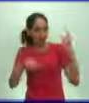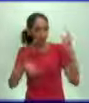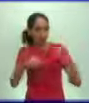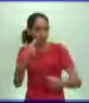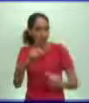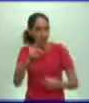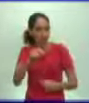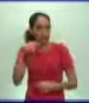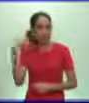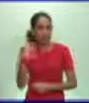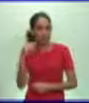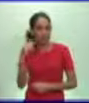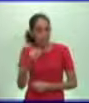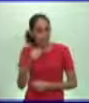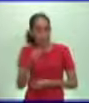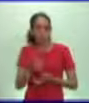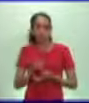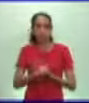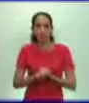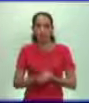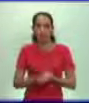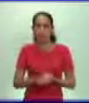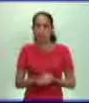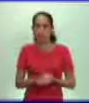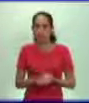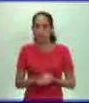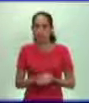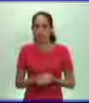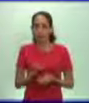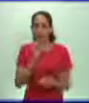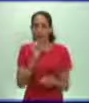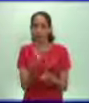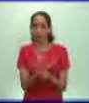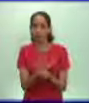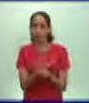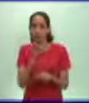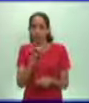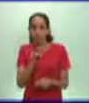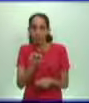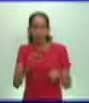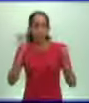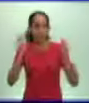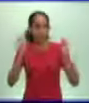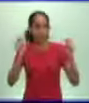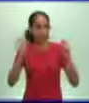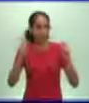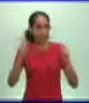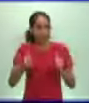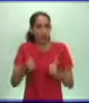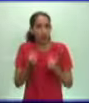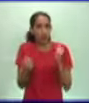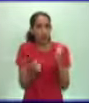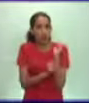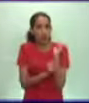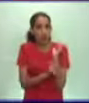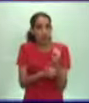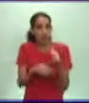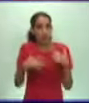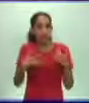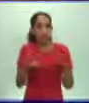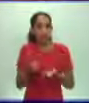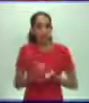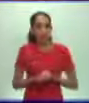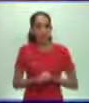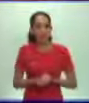esa explotación feudal. Y a partir de aquí se van a dar incluso manifestaciones fuertes en contra de esa explotación feudal llevada